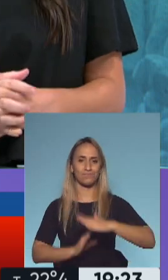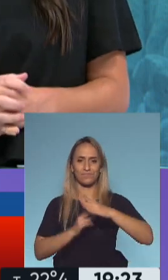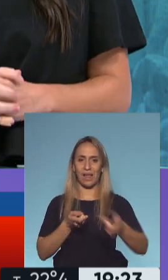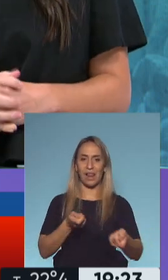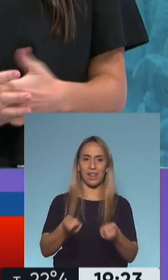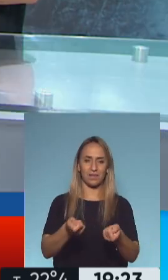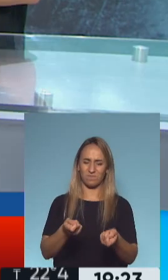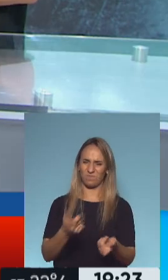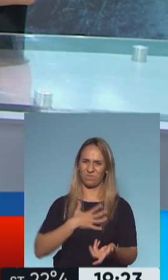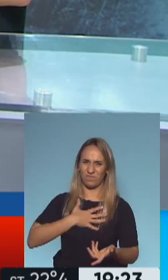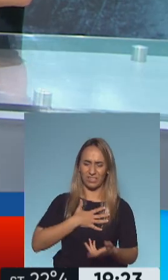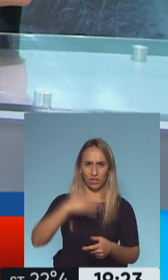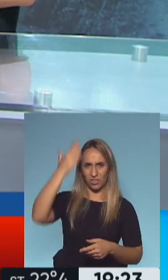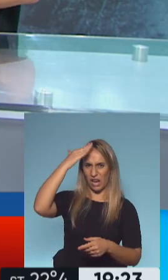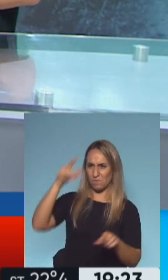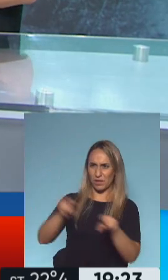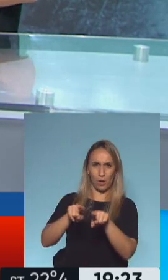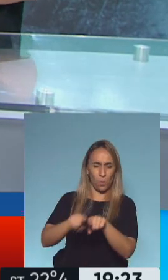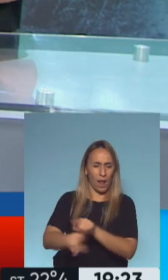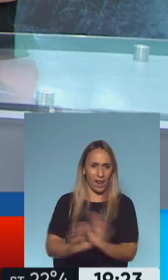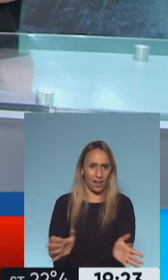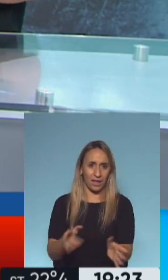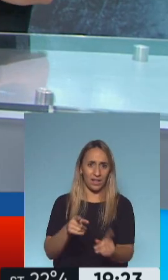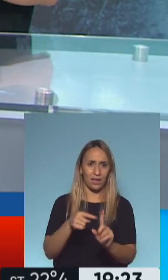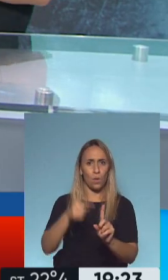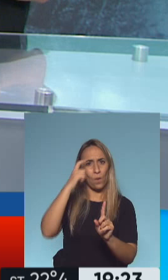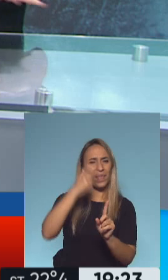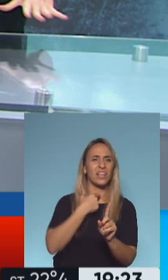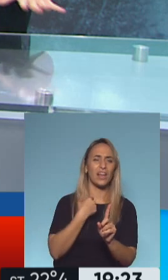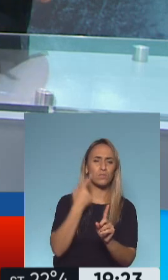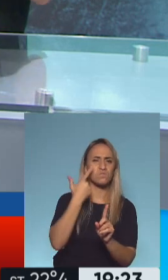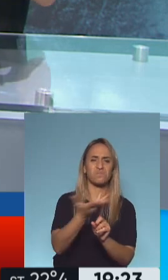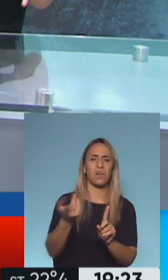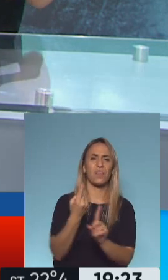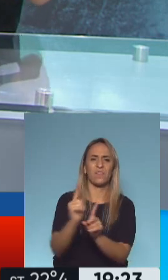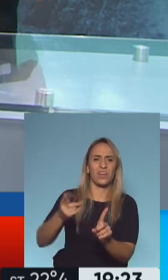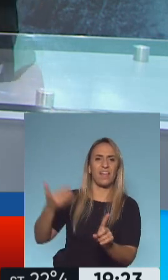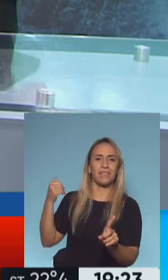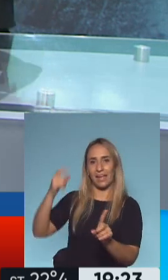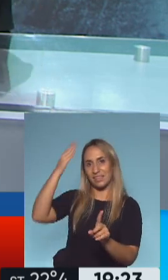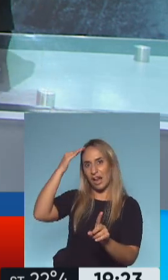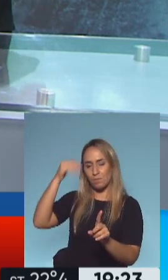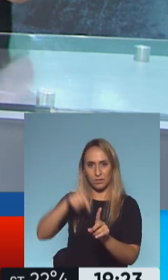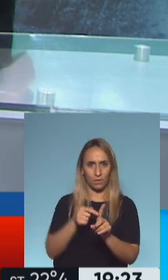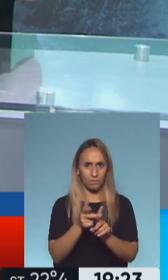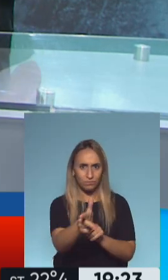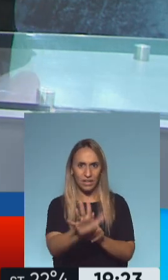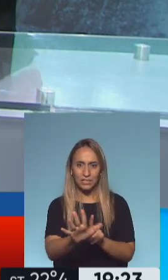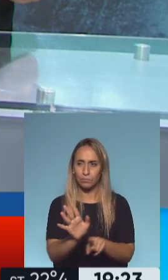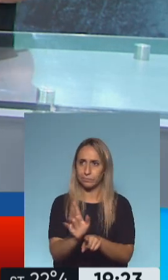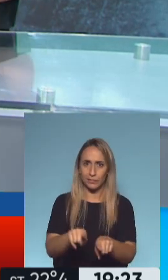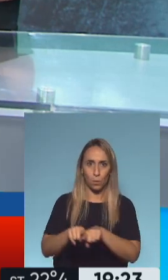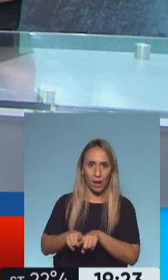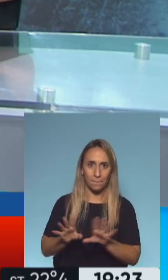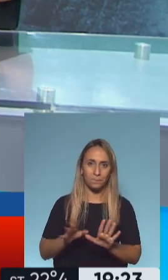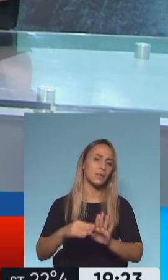hay el cambio, ¿no? Justamente diferenciándose del anterior presidente. Un cambio rotundo y una agenda positiva, ¿no? Una agenda de